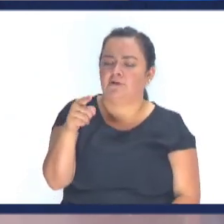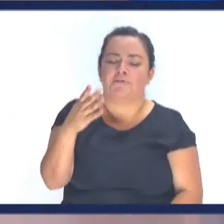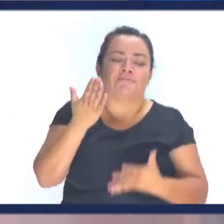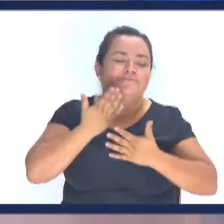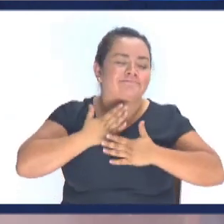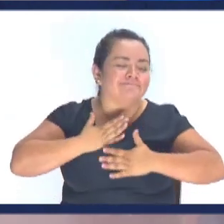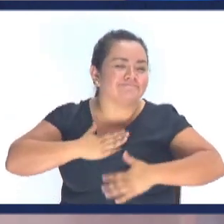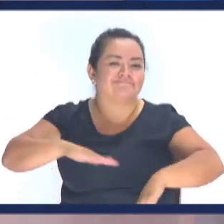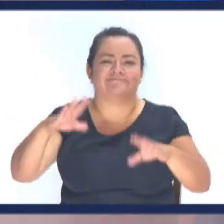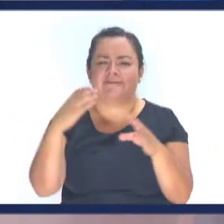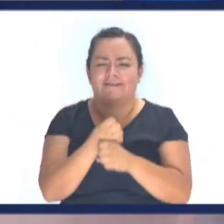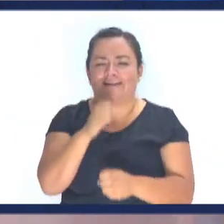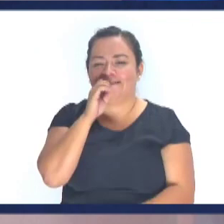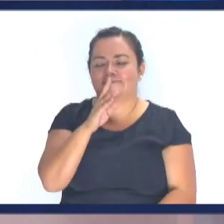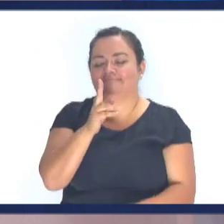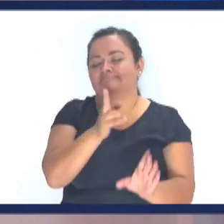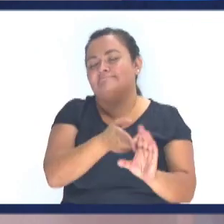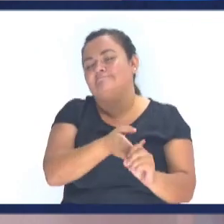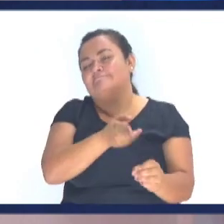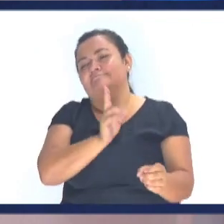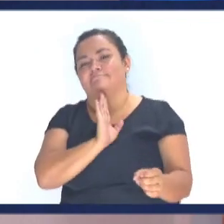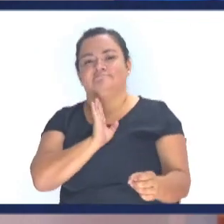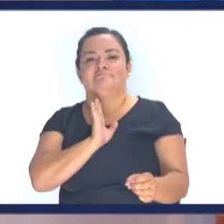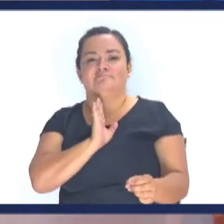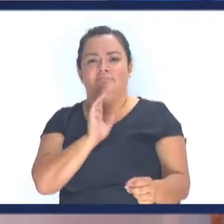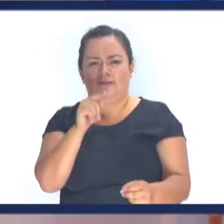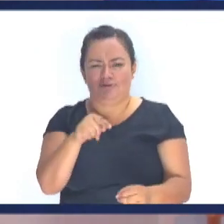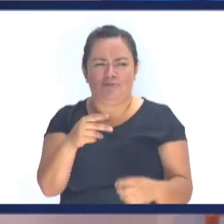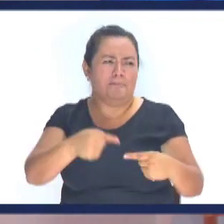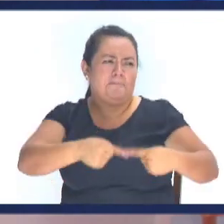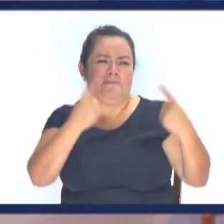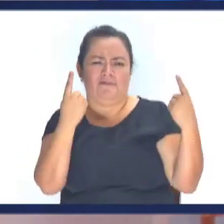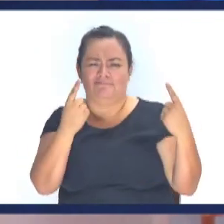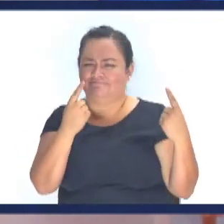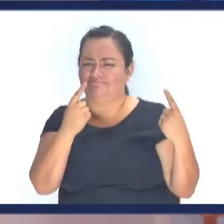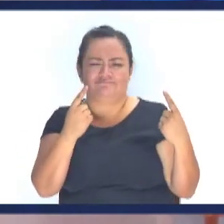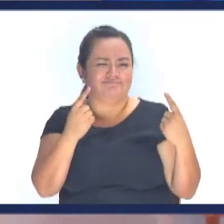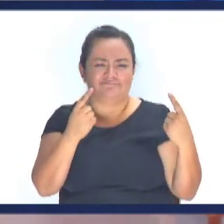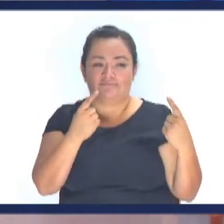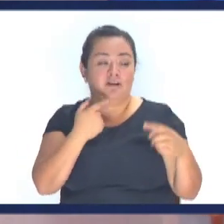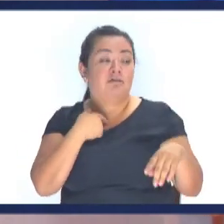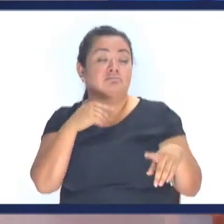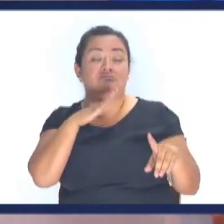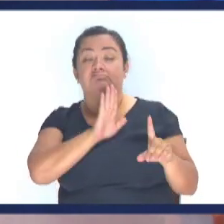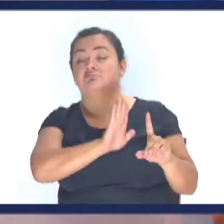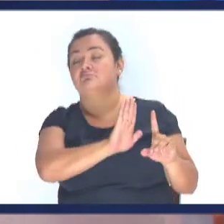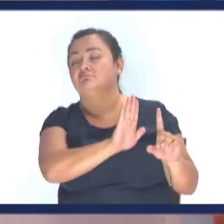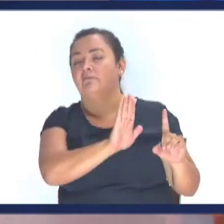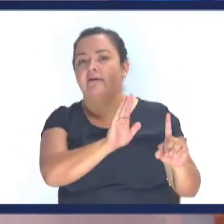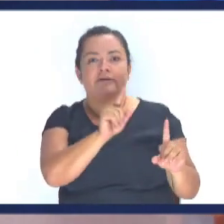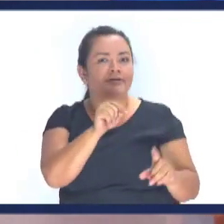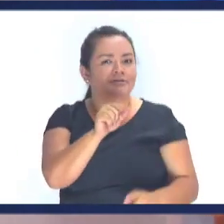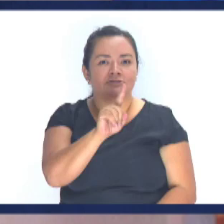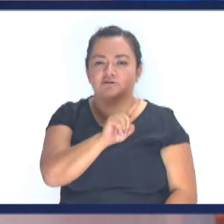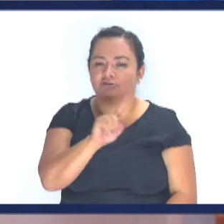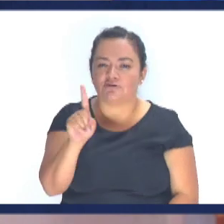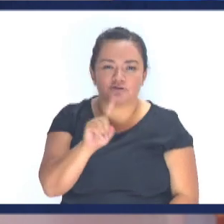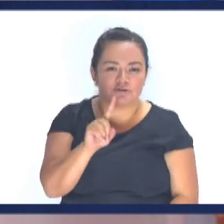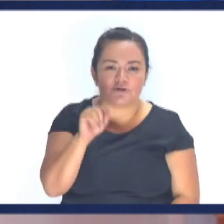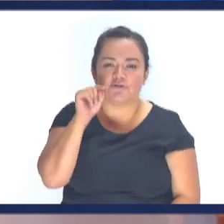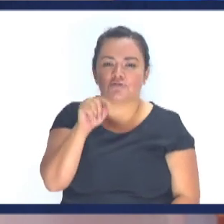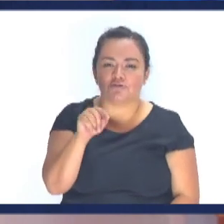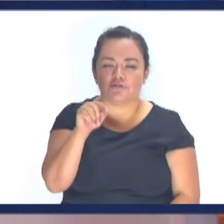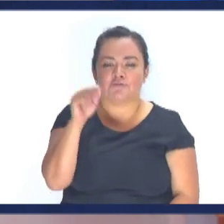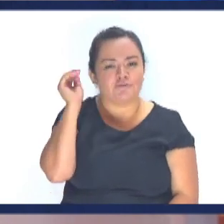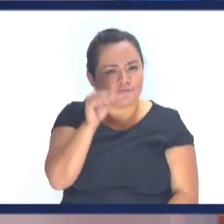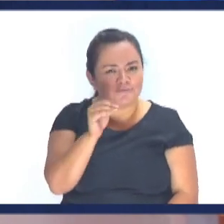la comodidad De hacerlo de la mejor manera No tienes por qué pelear No tienes por qué denigrar No tienes por qué hablar mal Del lugar que te